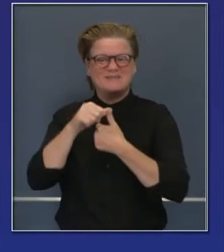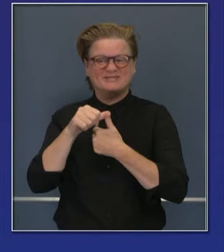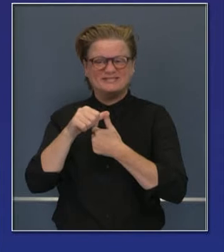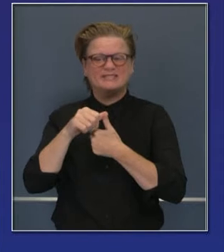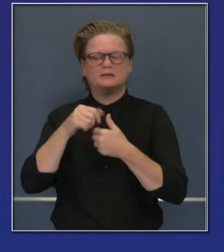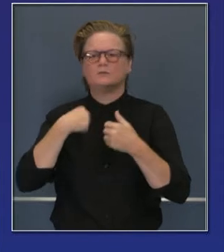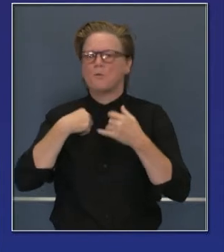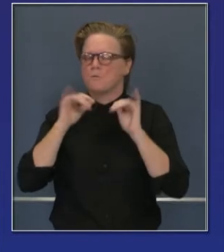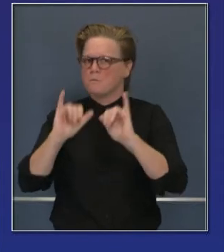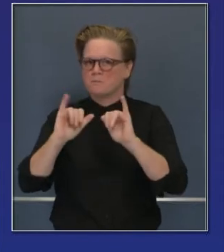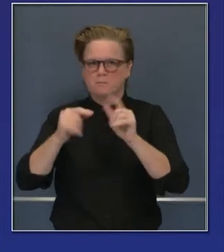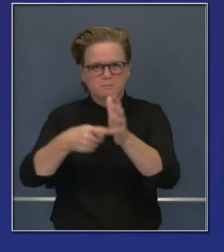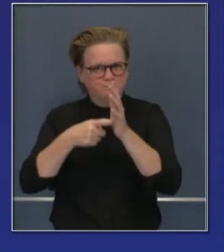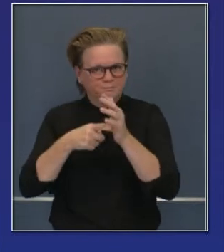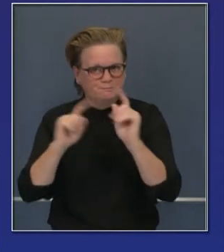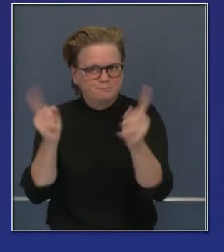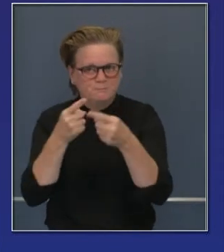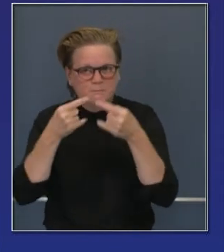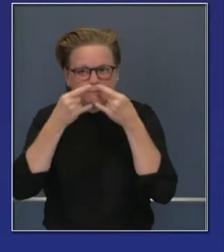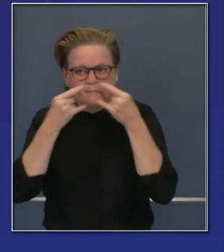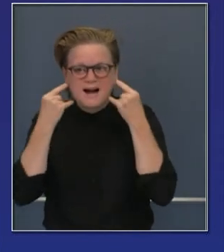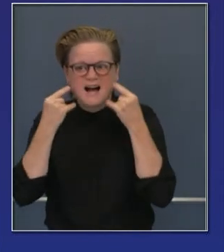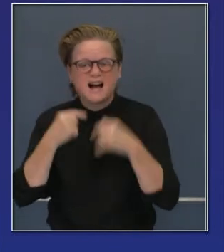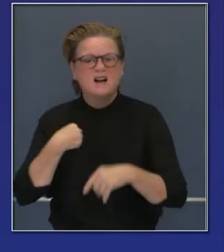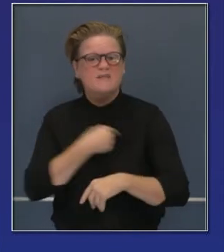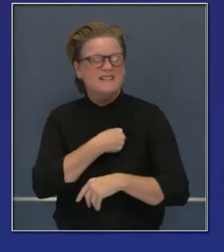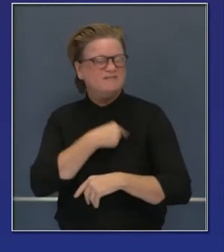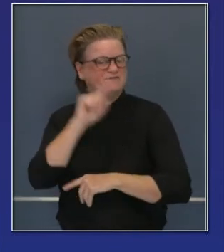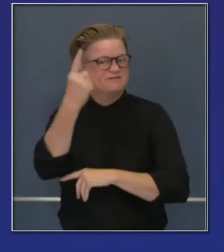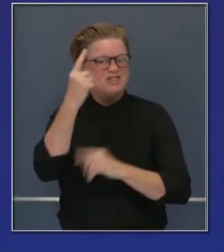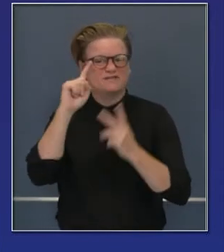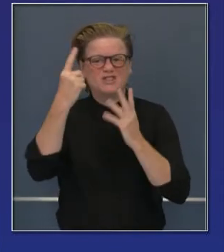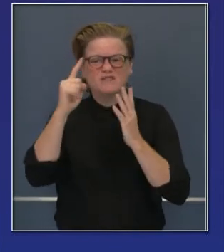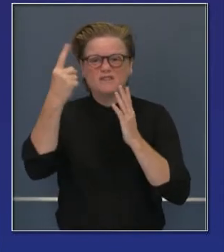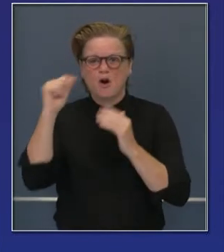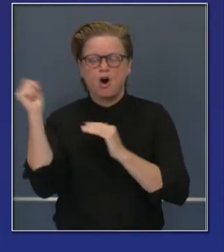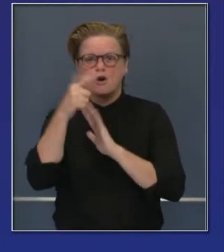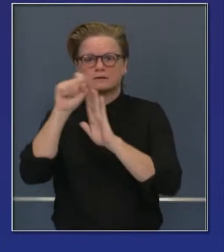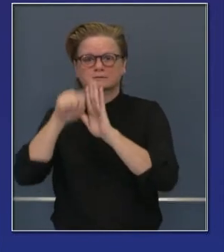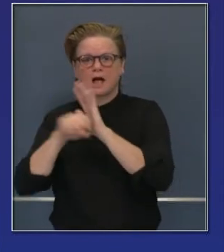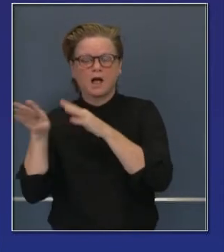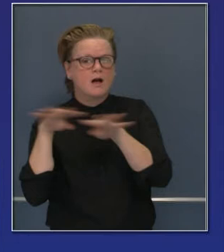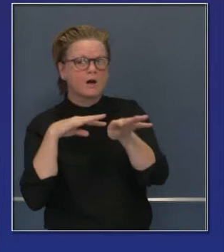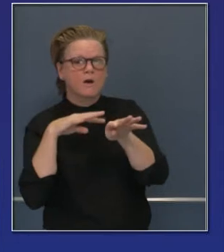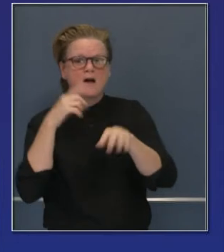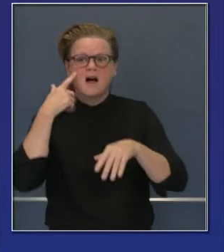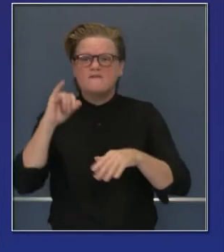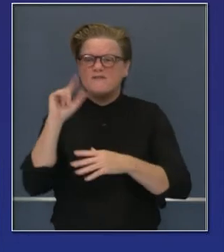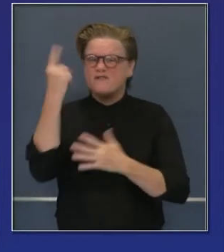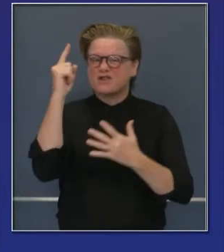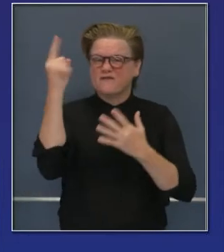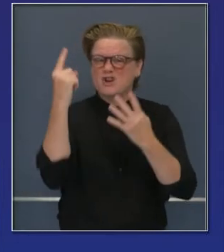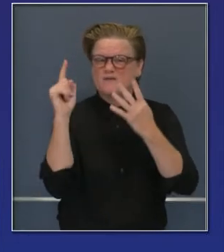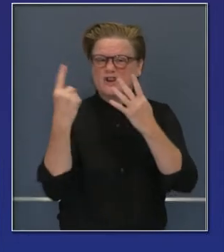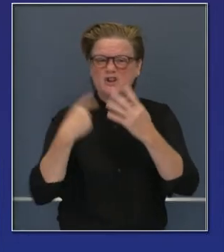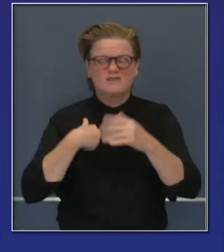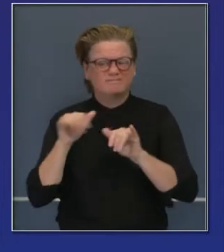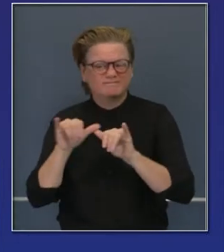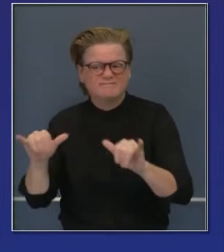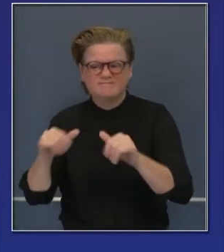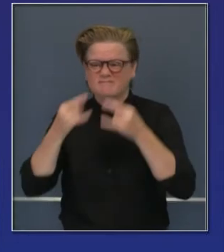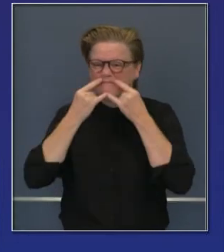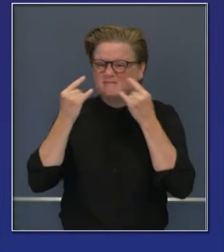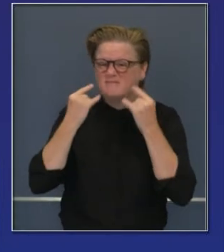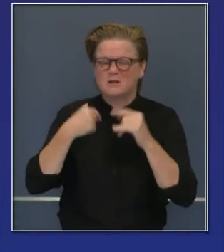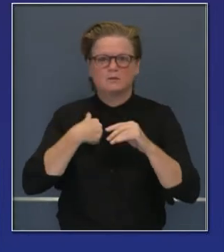uso de mascarilla, 600 millones de mascarillas fueron distribuidas. Y esto no incluye lo que tenemos en